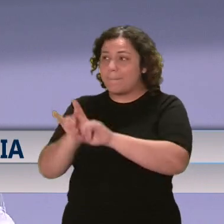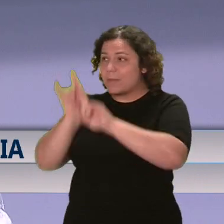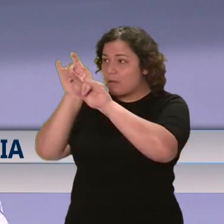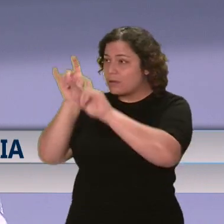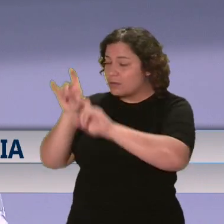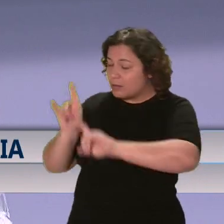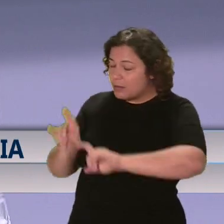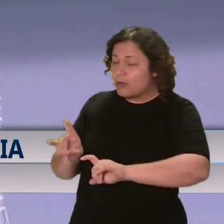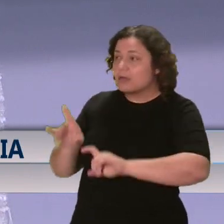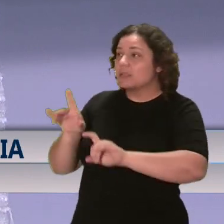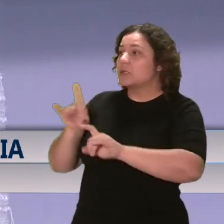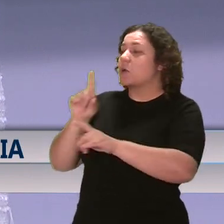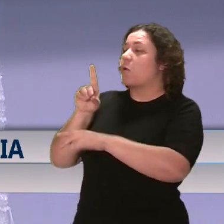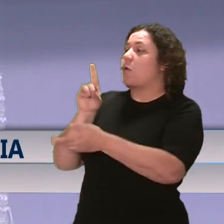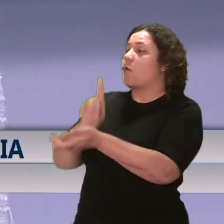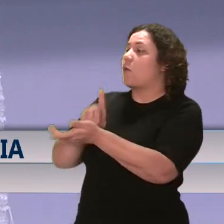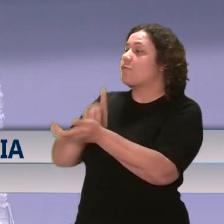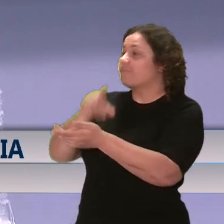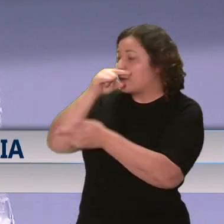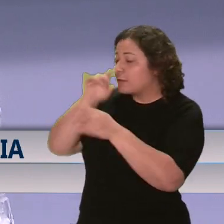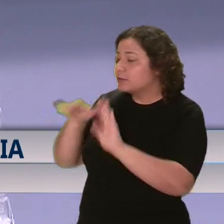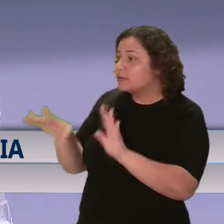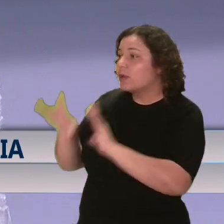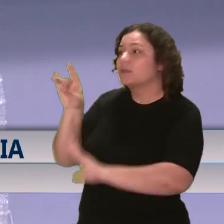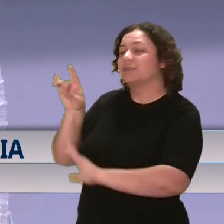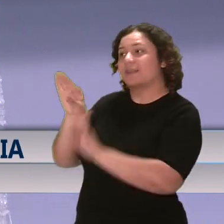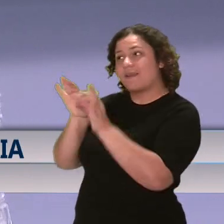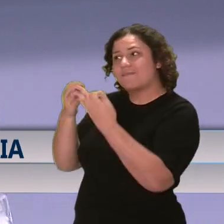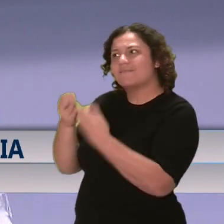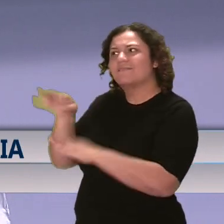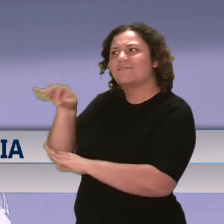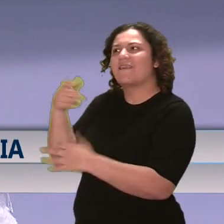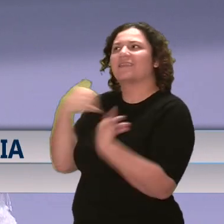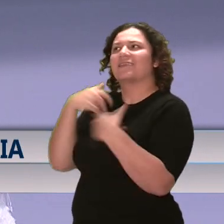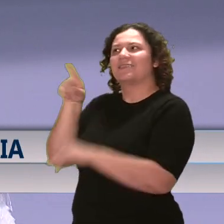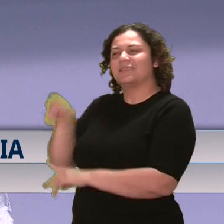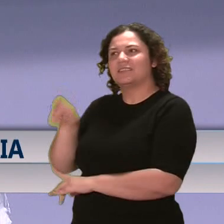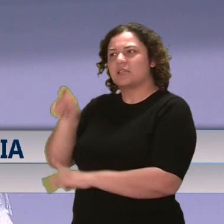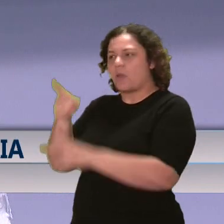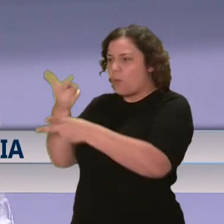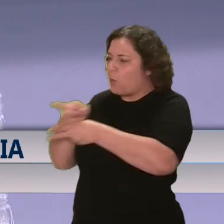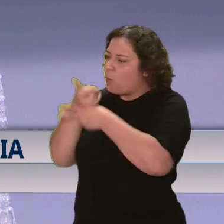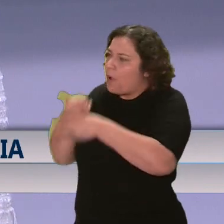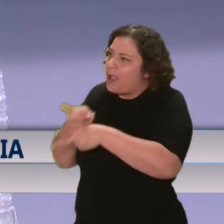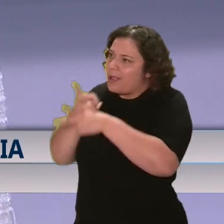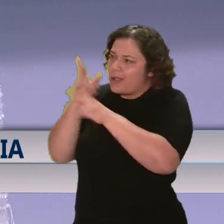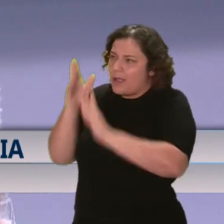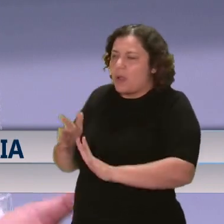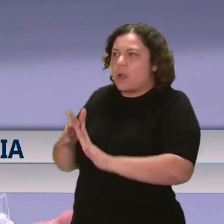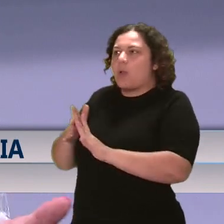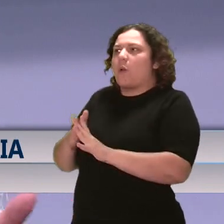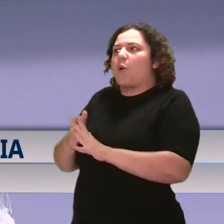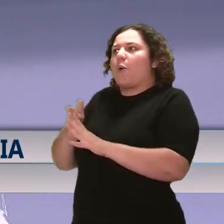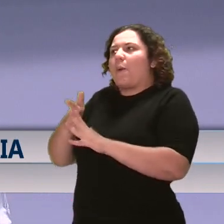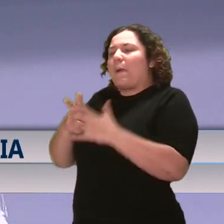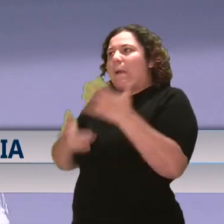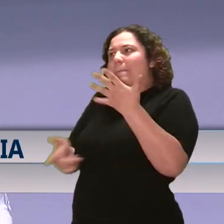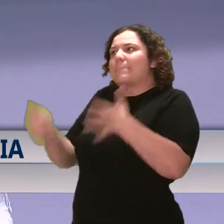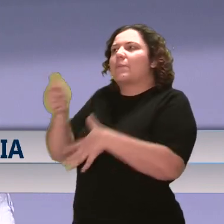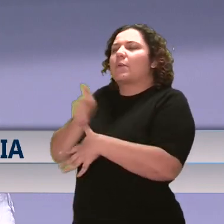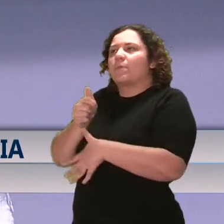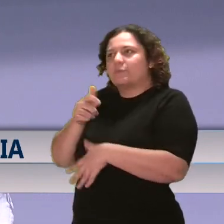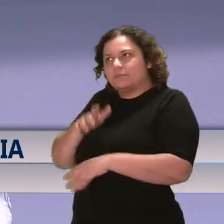el pediatra incurre en identificar necesidades en la familia, el cuidador principal, ya sea mamá, papá o cuidador principal.